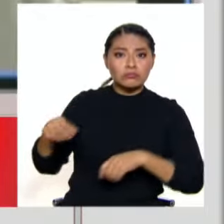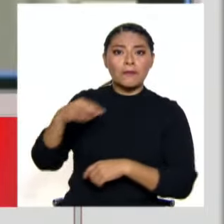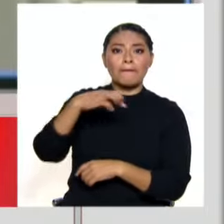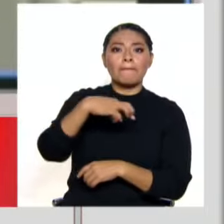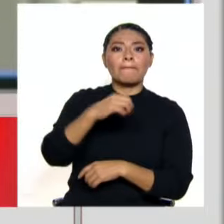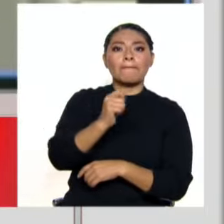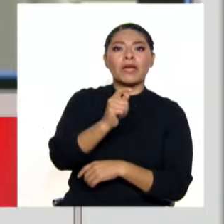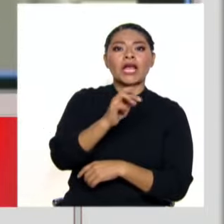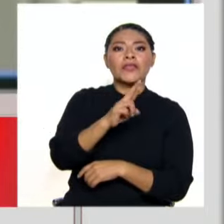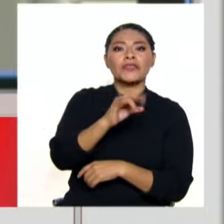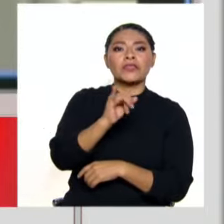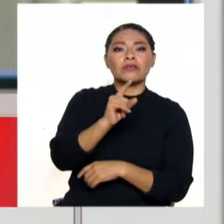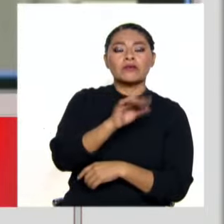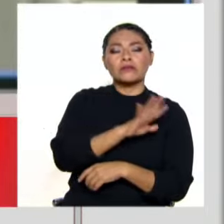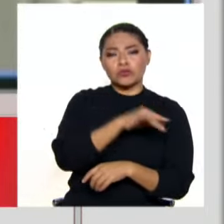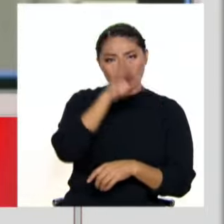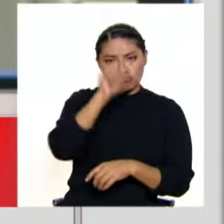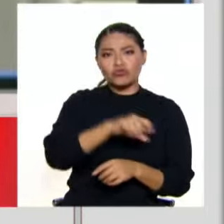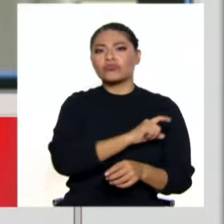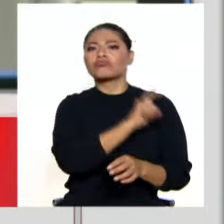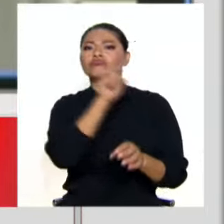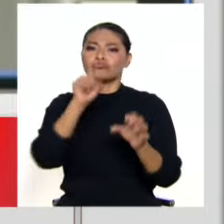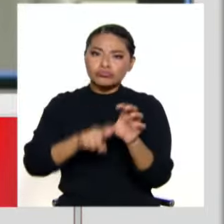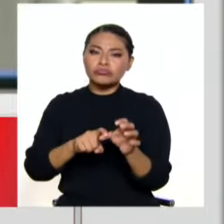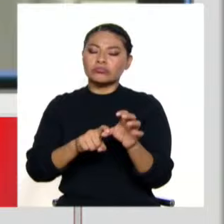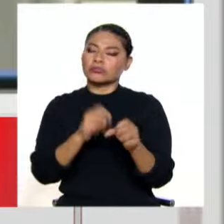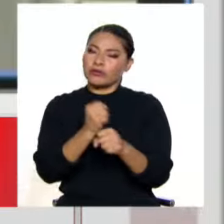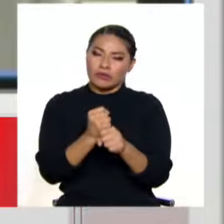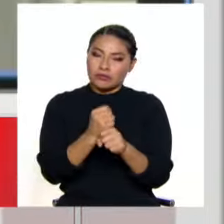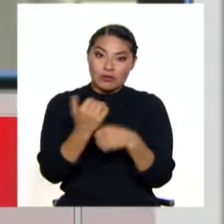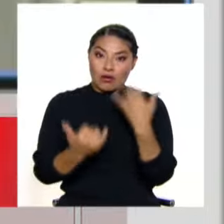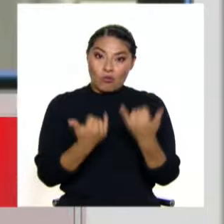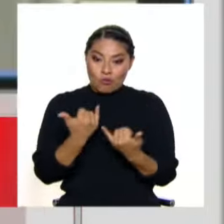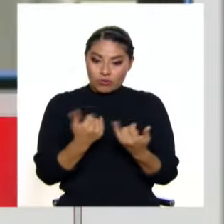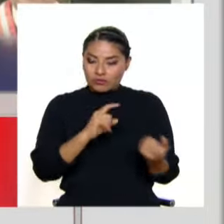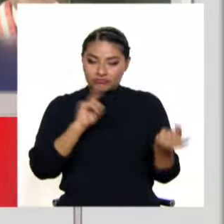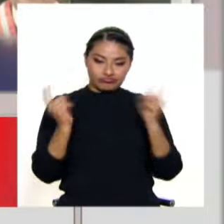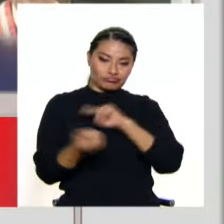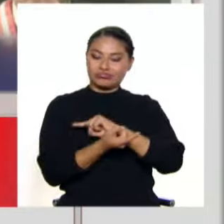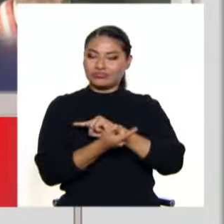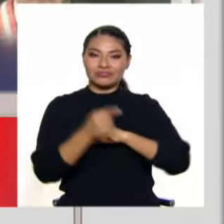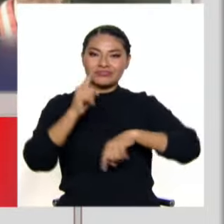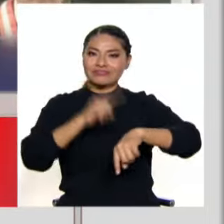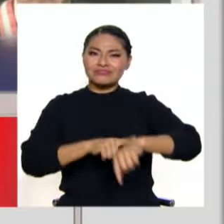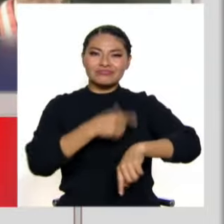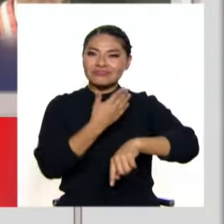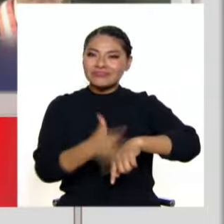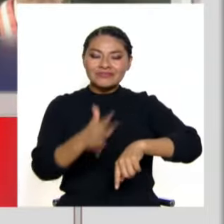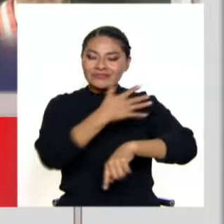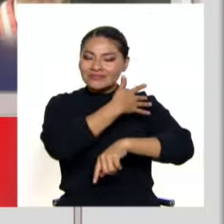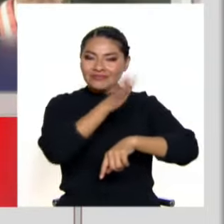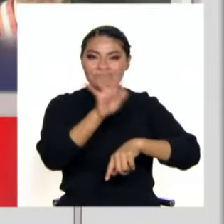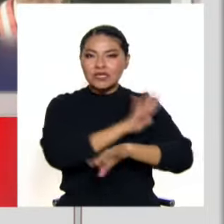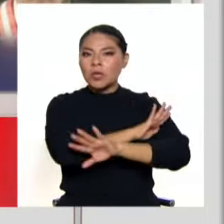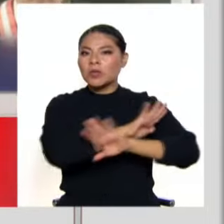a la Fiscalía. Y bueno, esto no ha pasado, se dice que se ha apurado el paso porque el 5 de junio vencía el plazo.